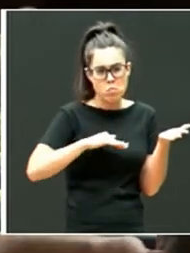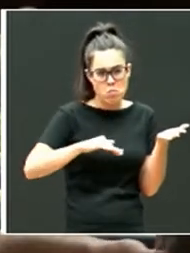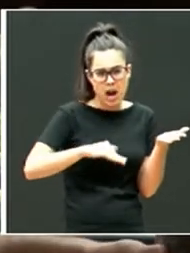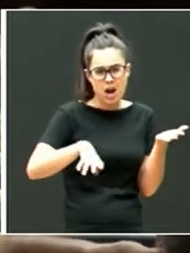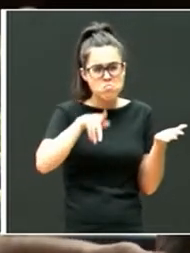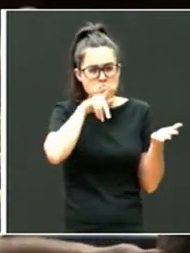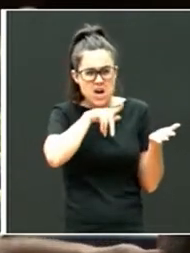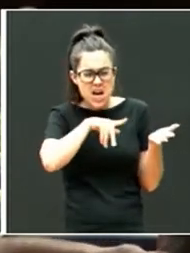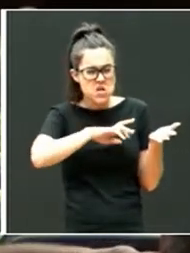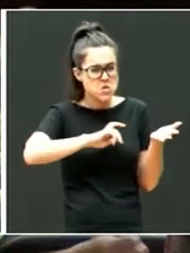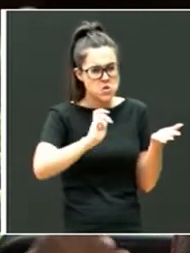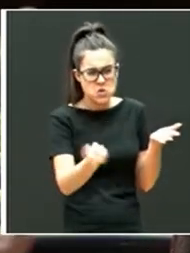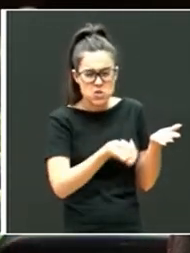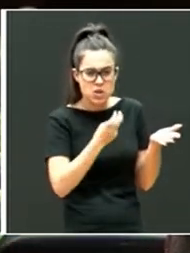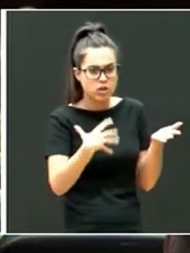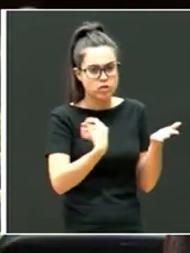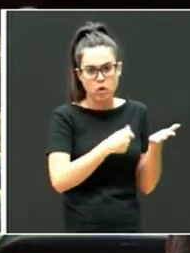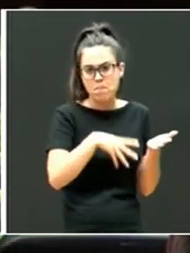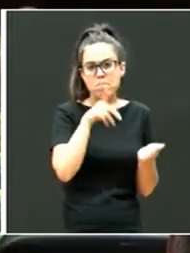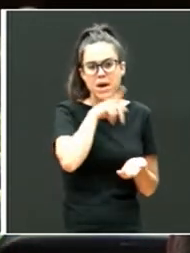cosa, o sea, todo estaba mal.